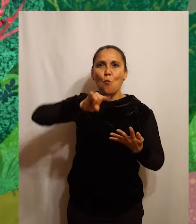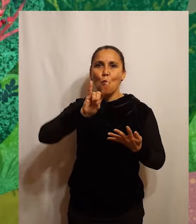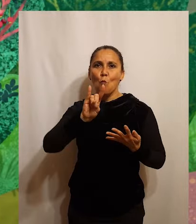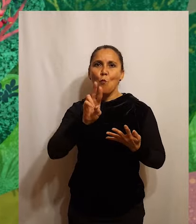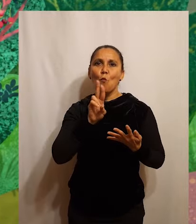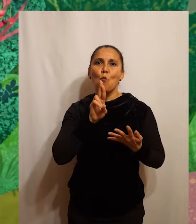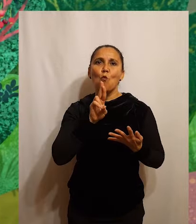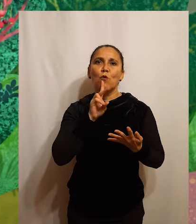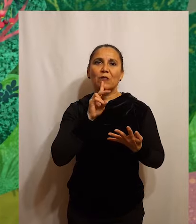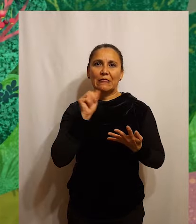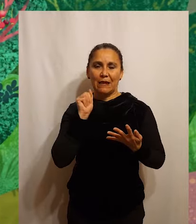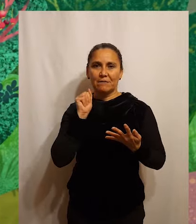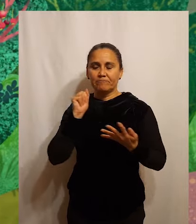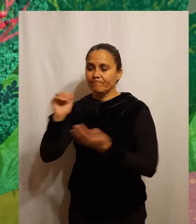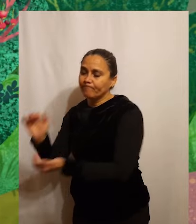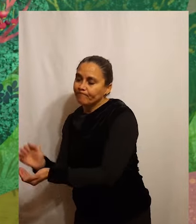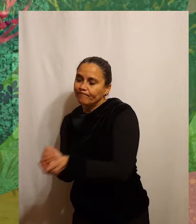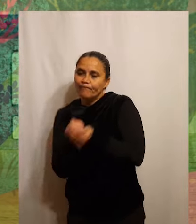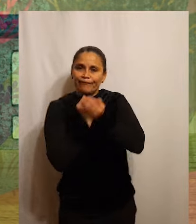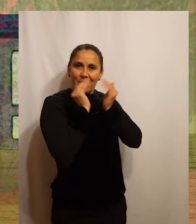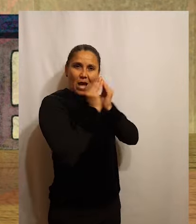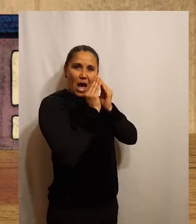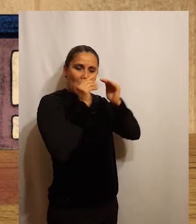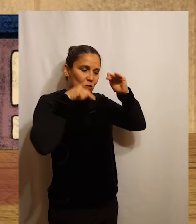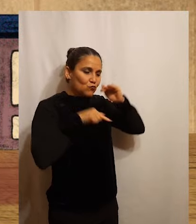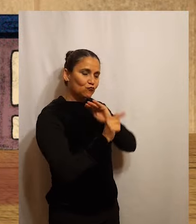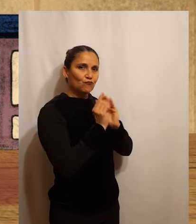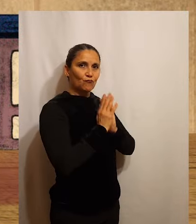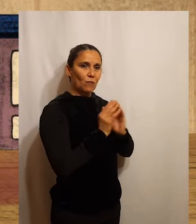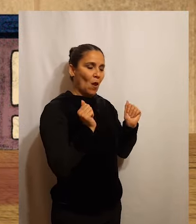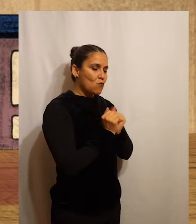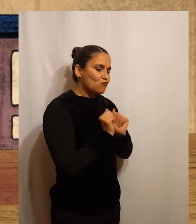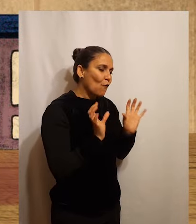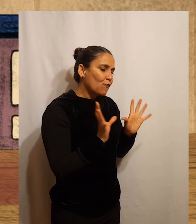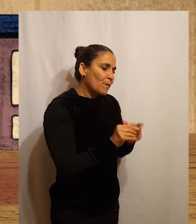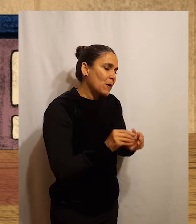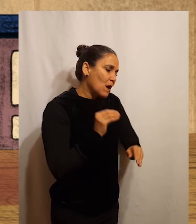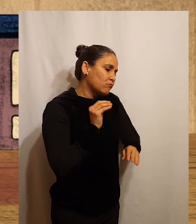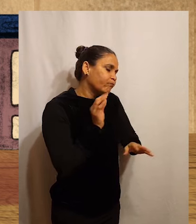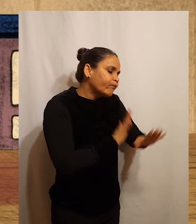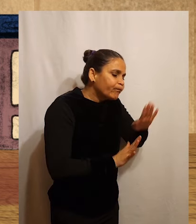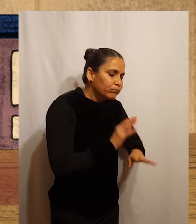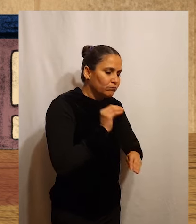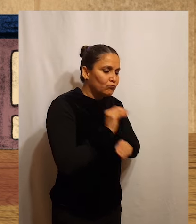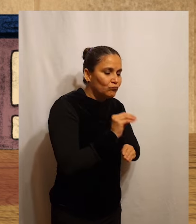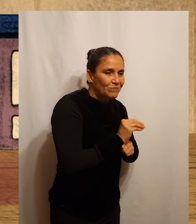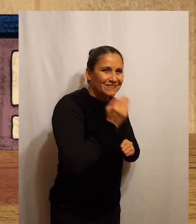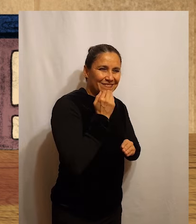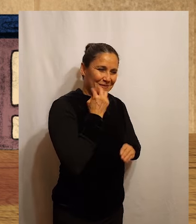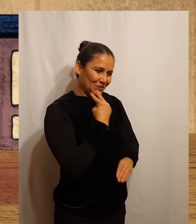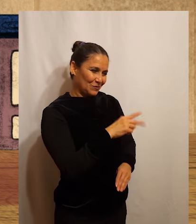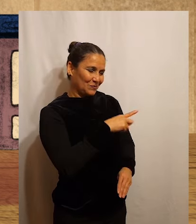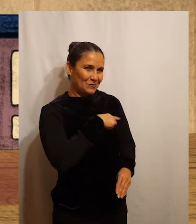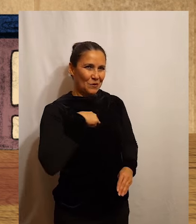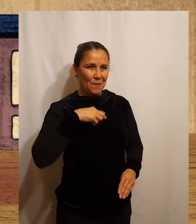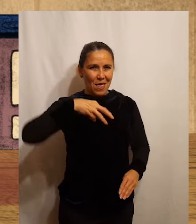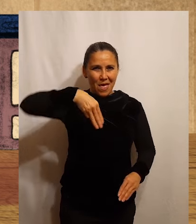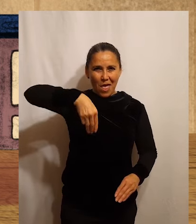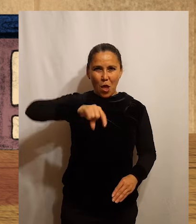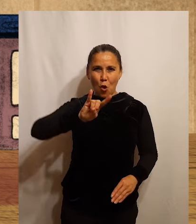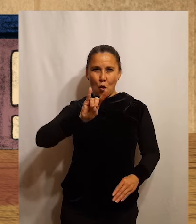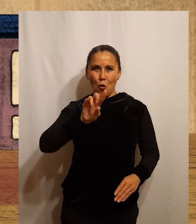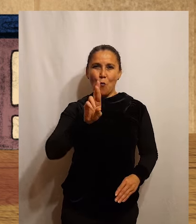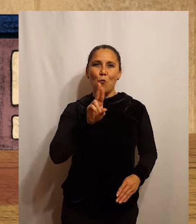decidió llevarlo a su hogar. Junto a su familia lo cuidaron, alimentaron y lo llamaron